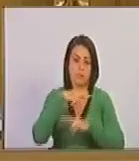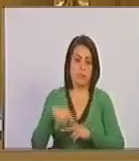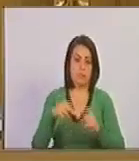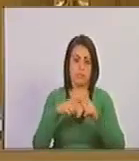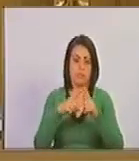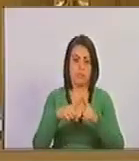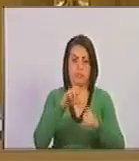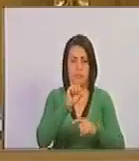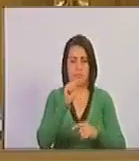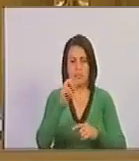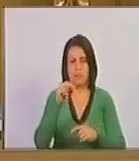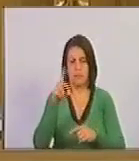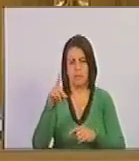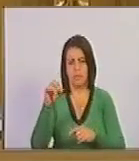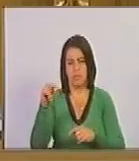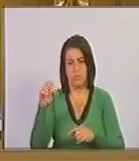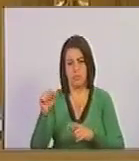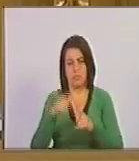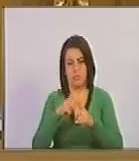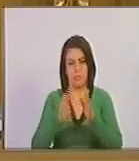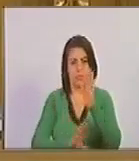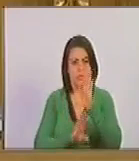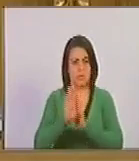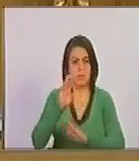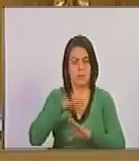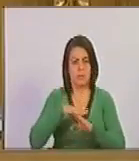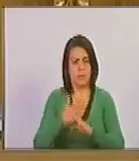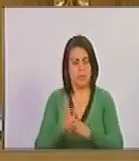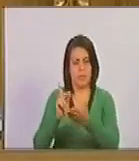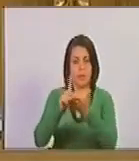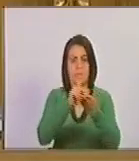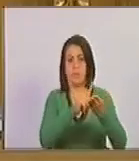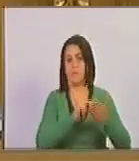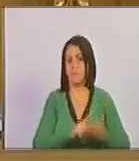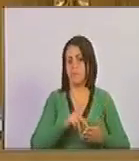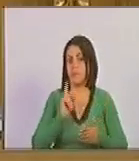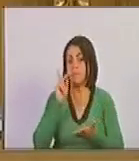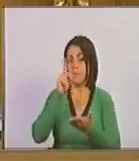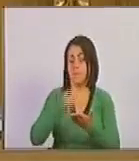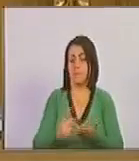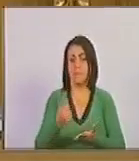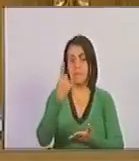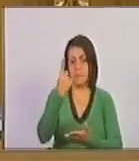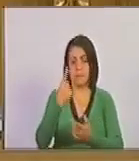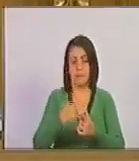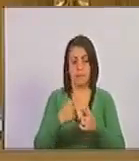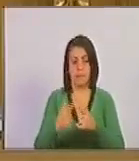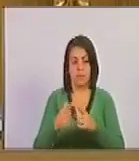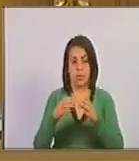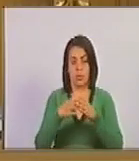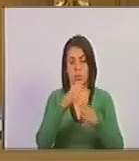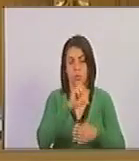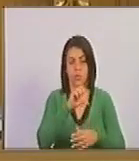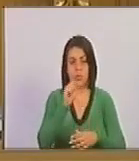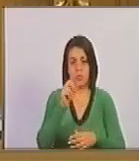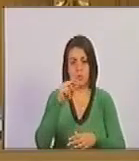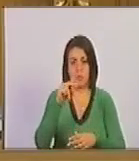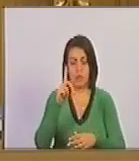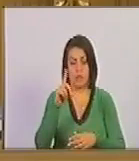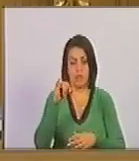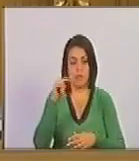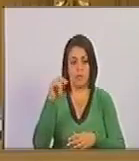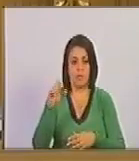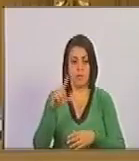sandinista se desarrolló con la participación protagónica del Frente Sandinista de Liberación Nacional,